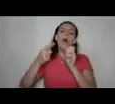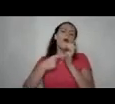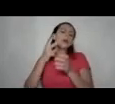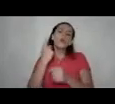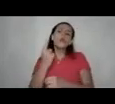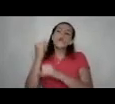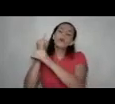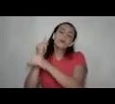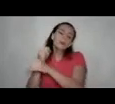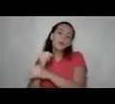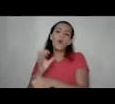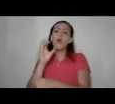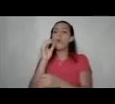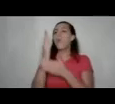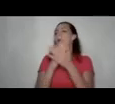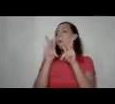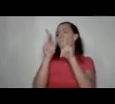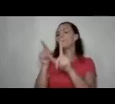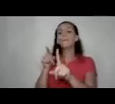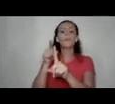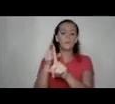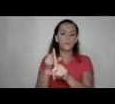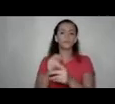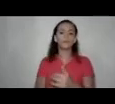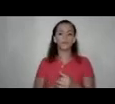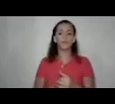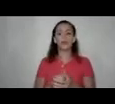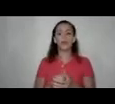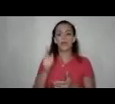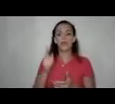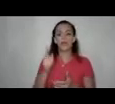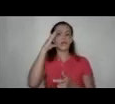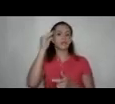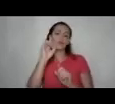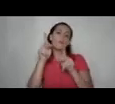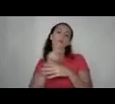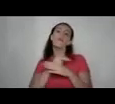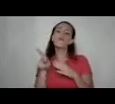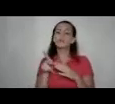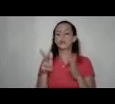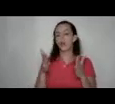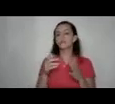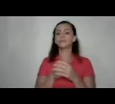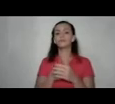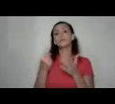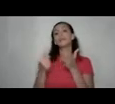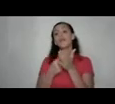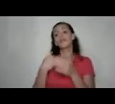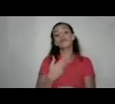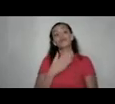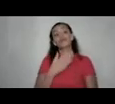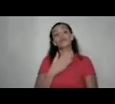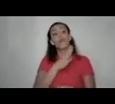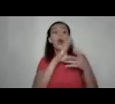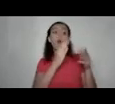institución o con alguna persona experta, digamos, o algún profesional, alguna profesional, a veces yo voy a